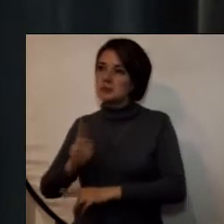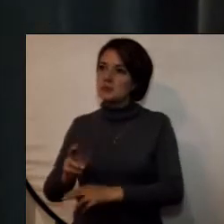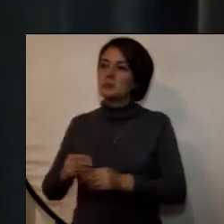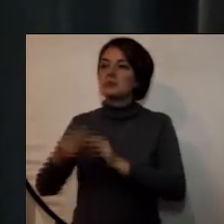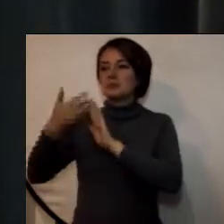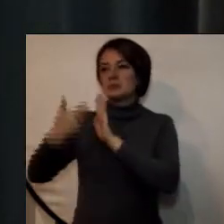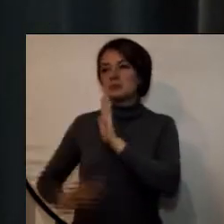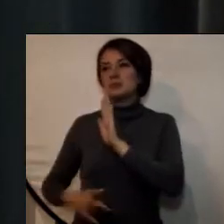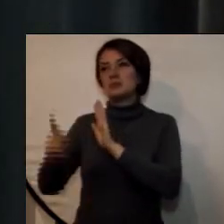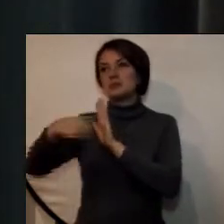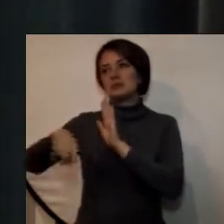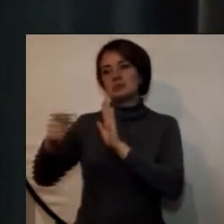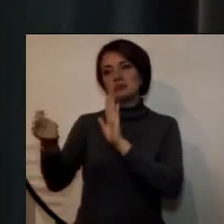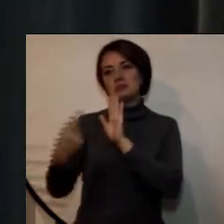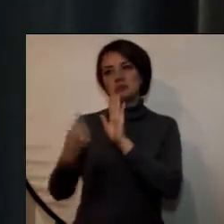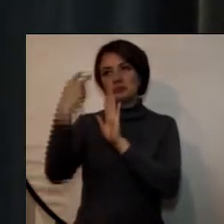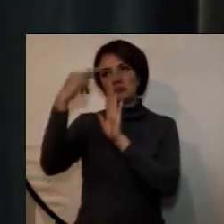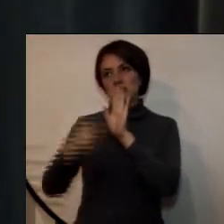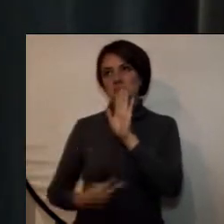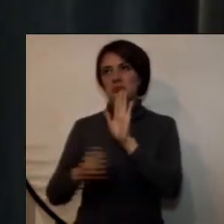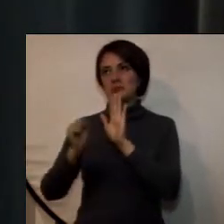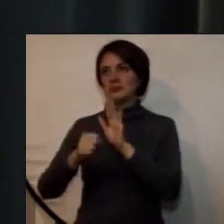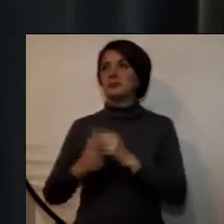publicadas para consulta de toda la comunidad